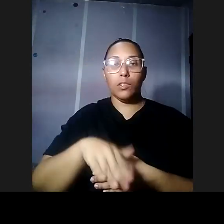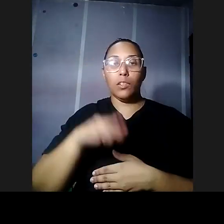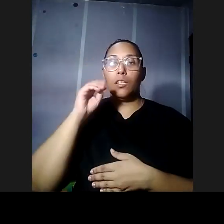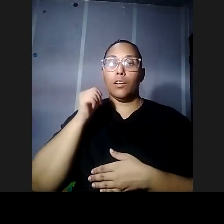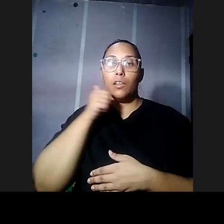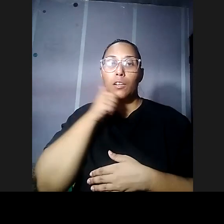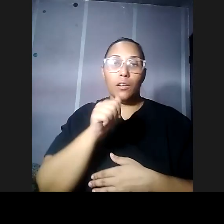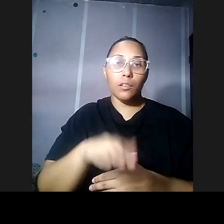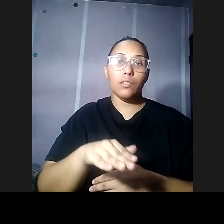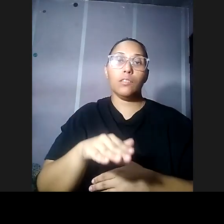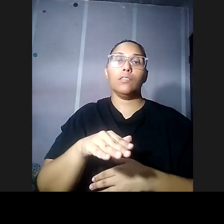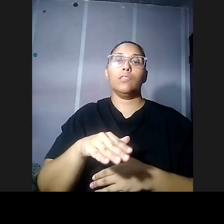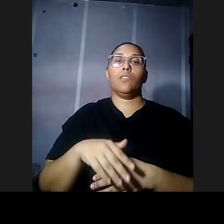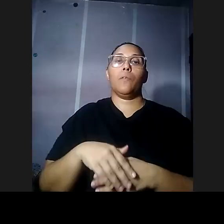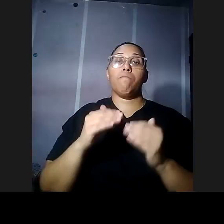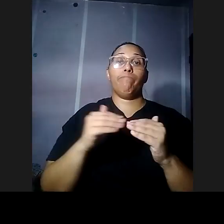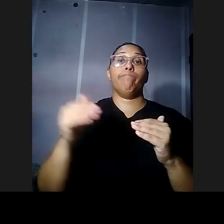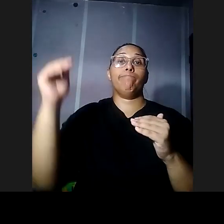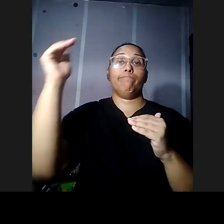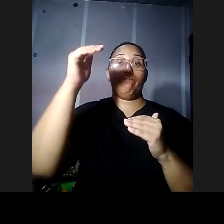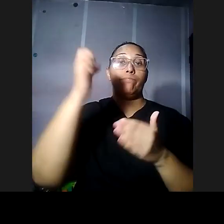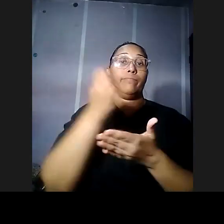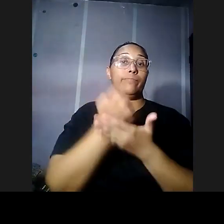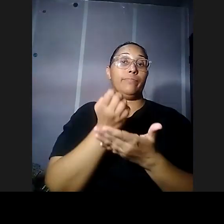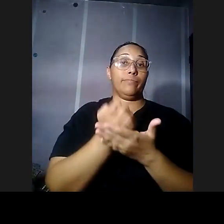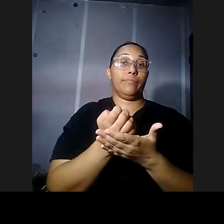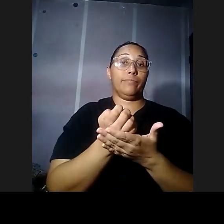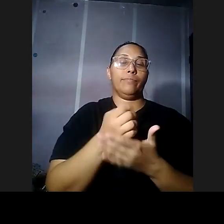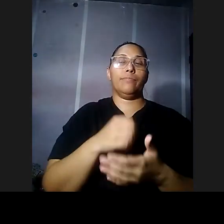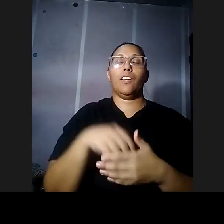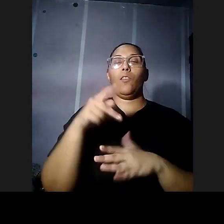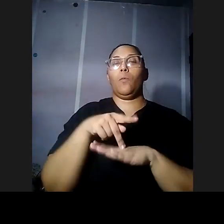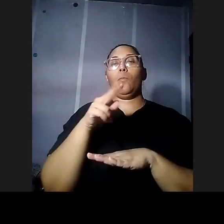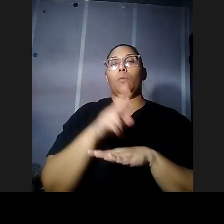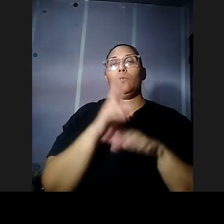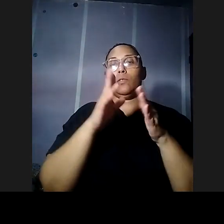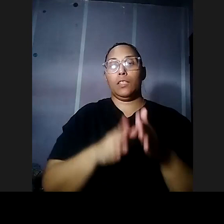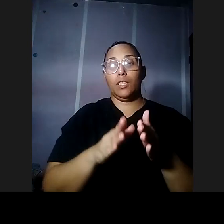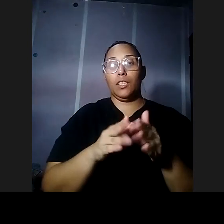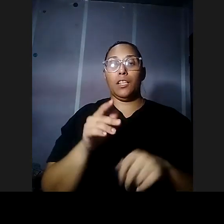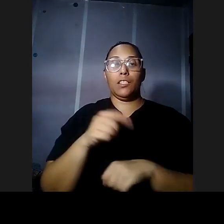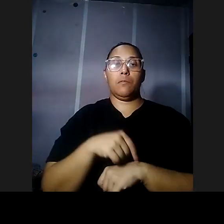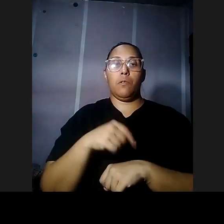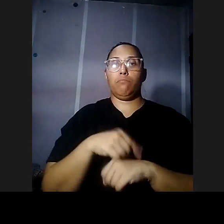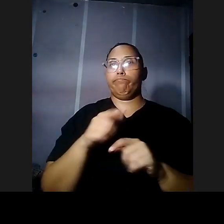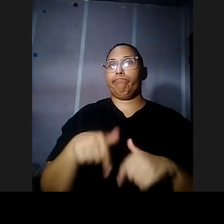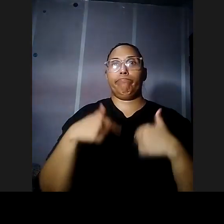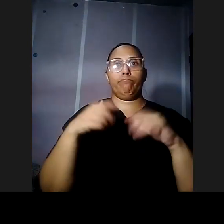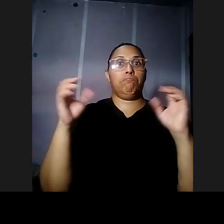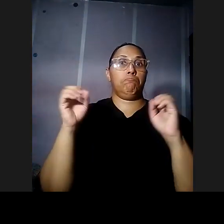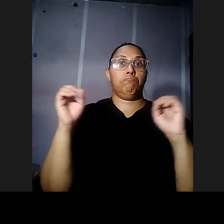posición social alta son cosas que la mayoría de los puertorriqueños en esa época en la vida harían